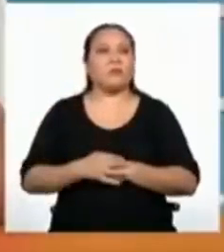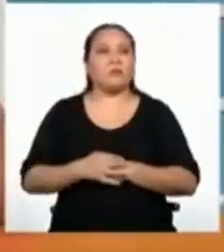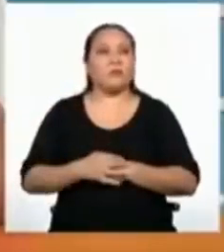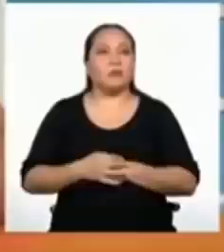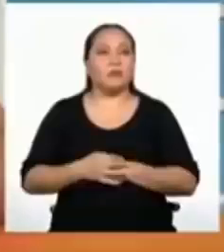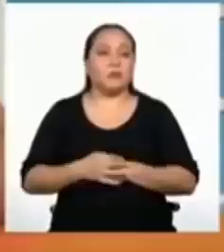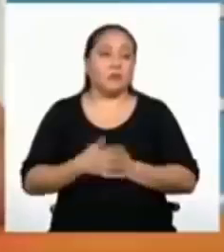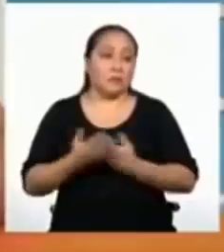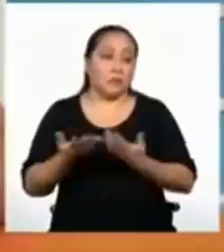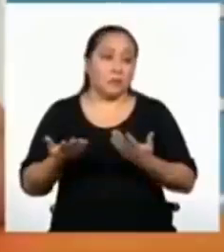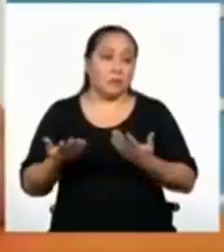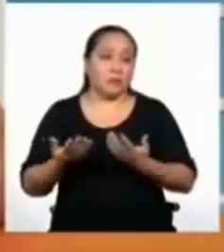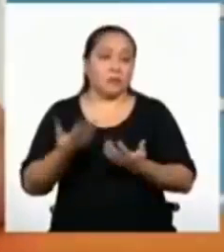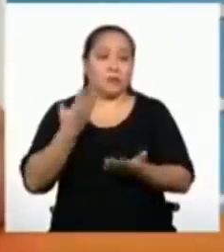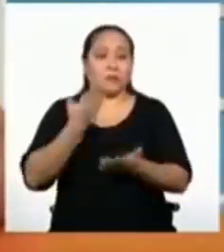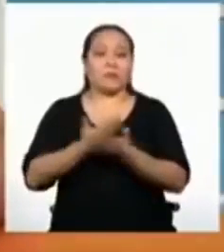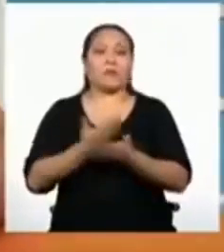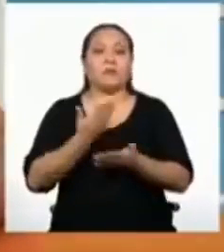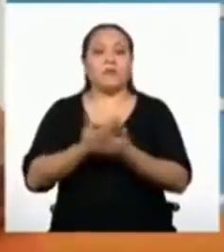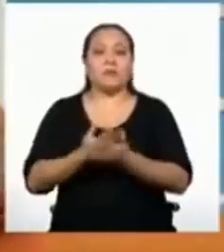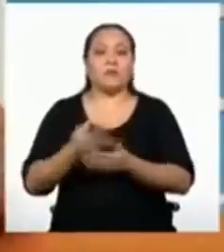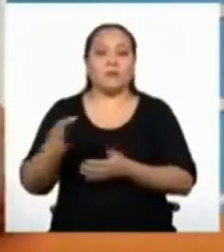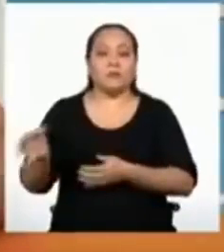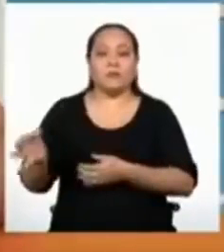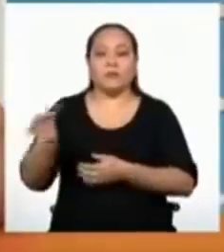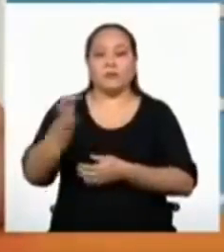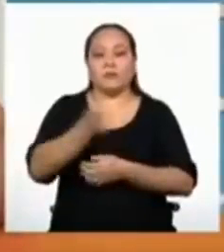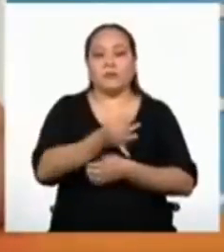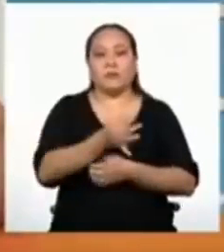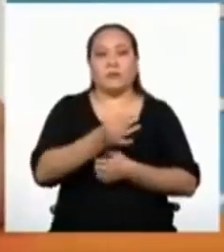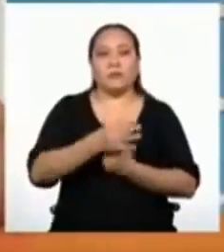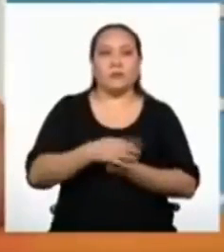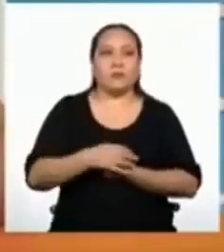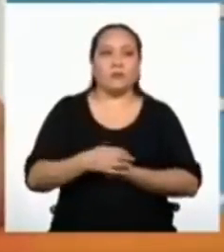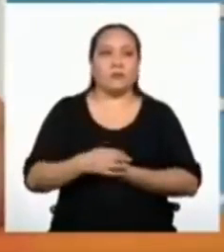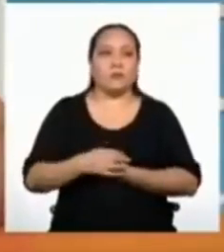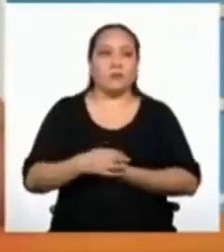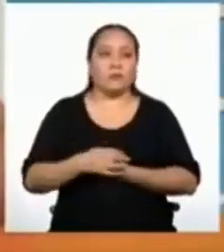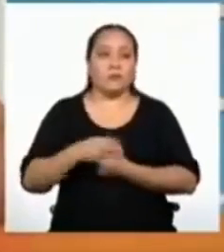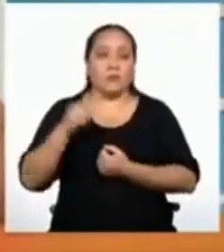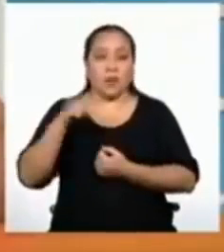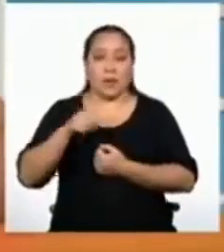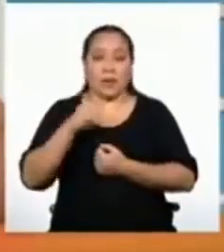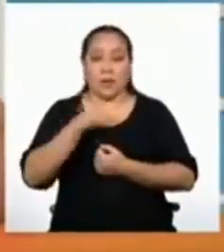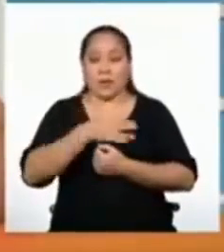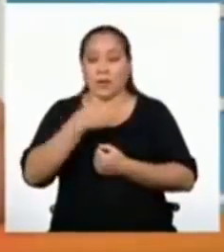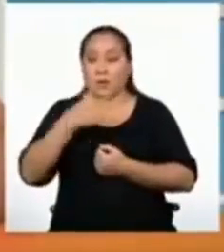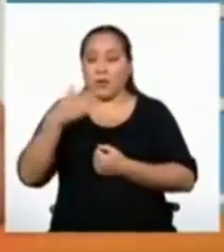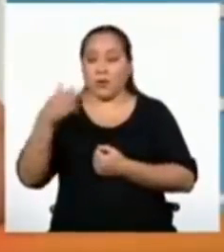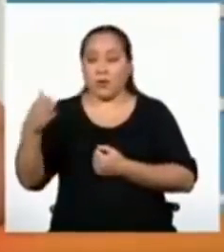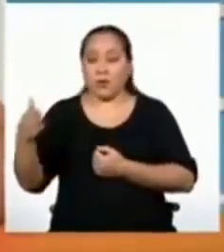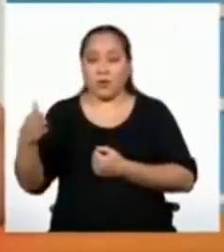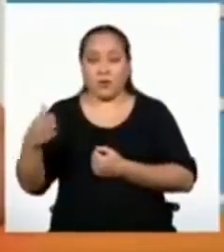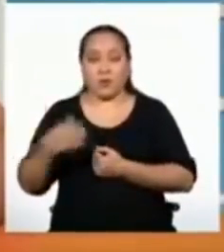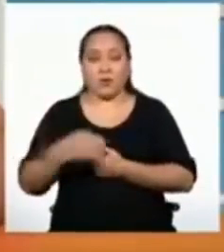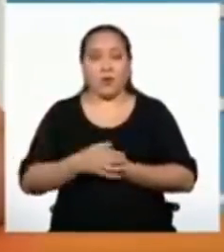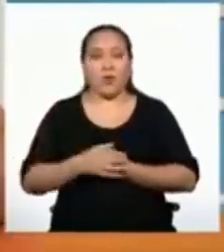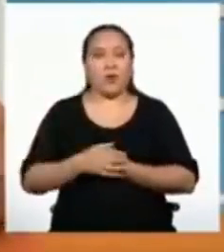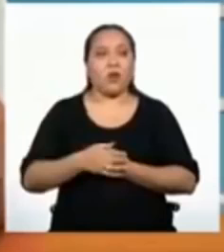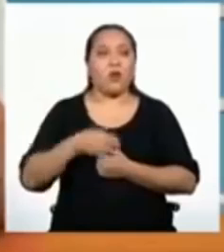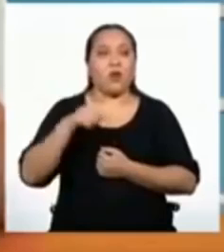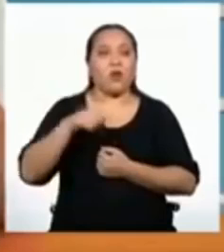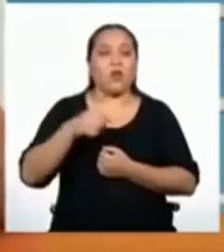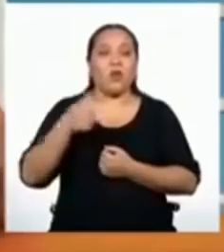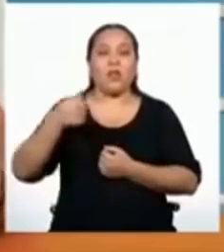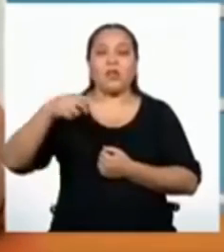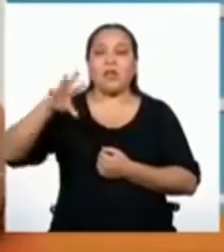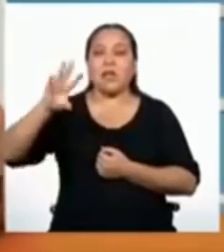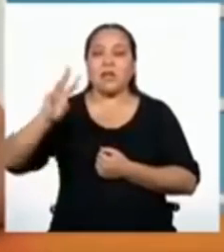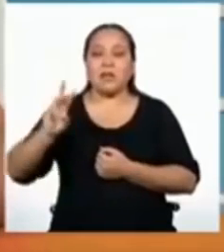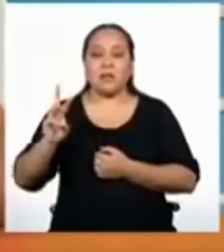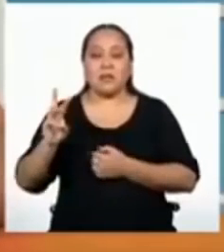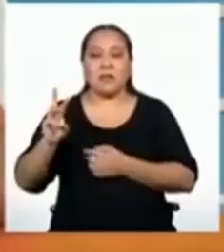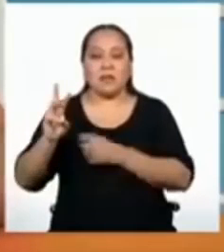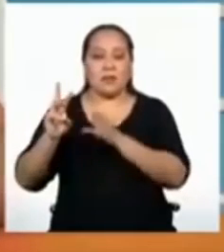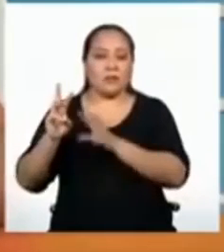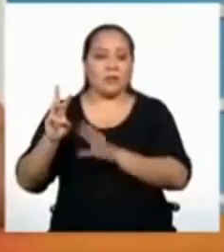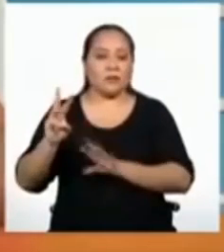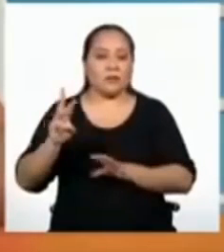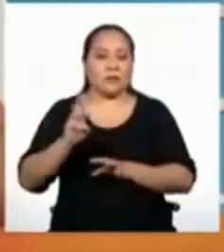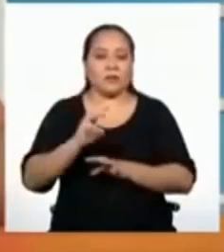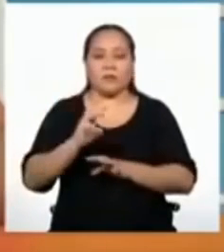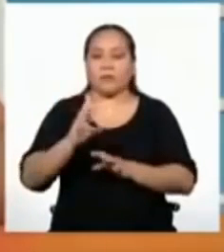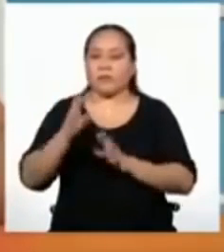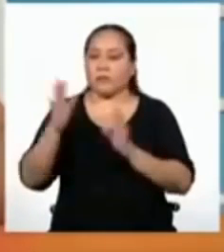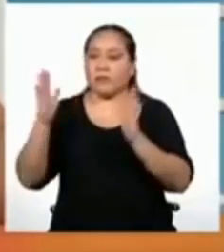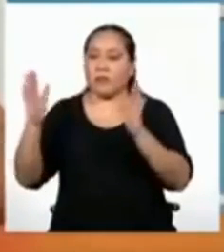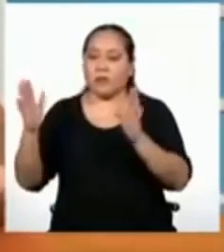Ahora, verifica tú misma si esa regla se cumple en esa misma progresión geométrica, con el número dieciséis y sus extremos,